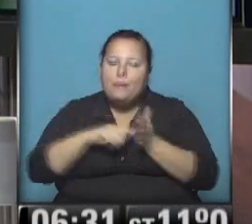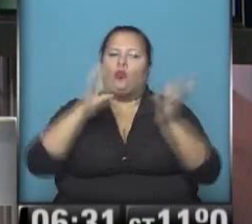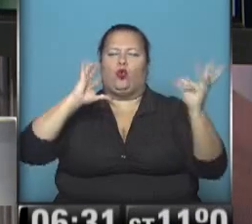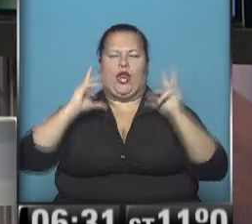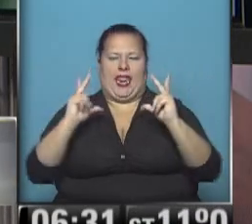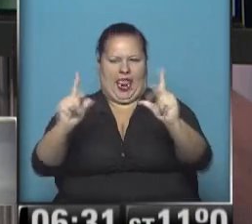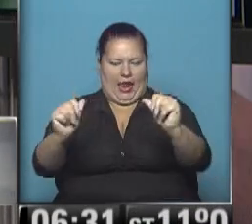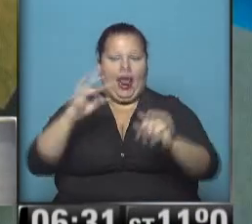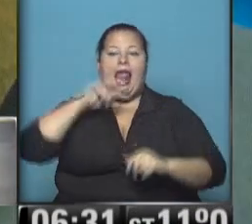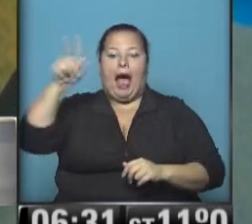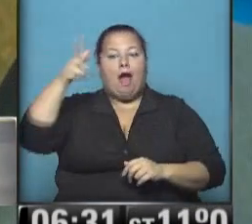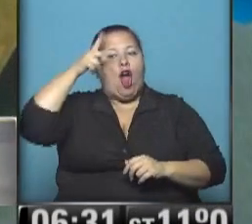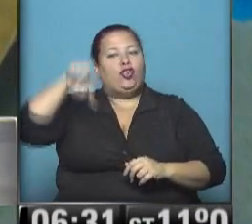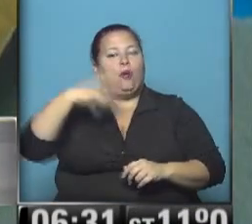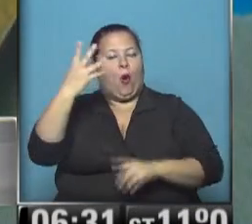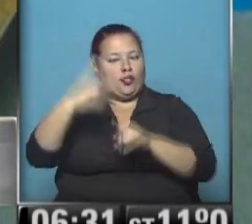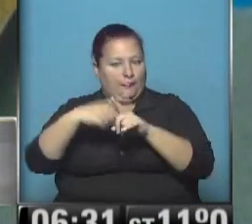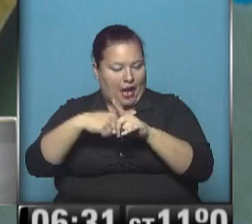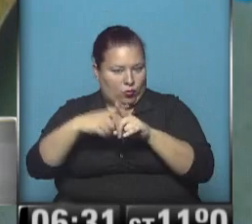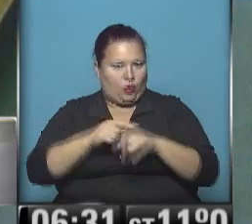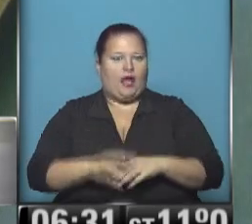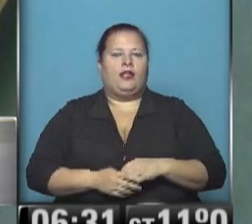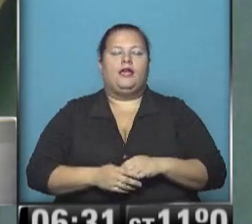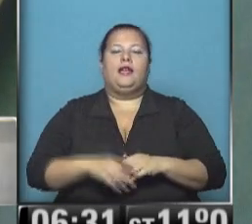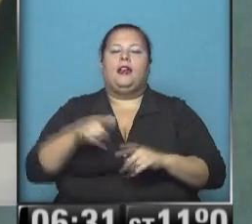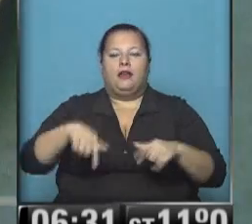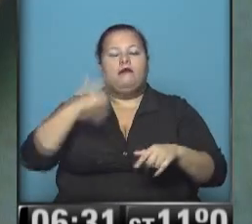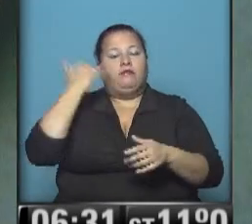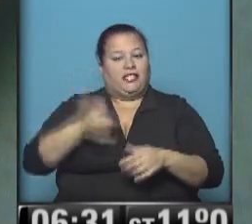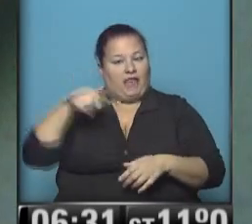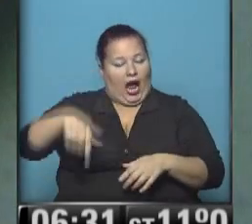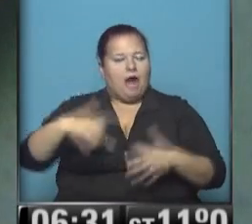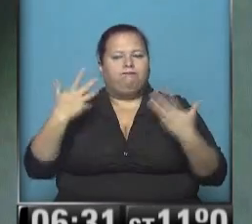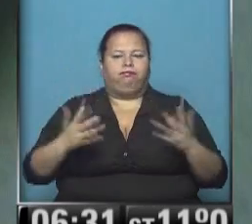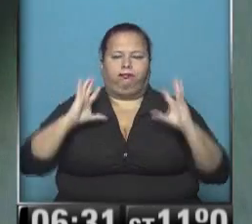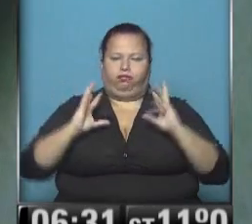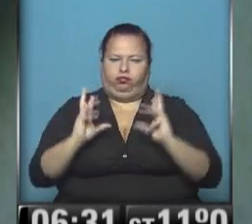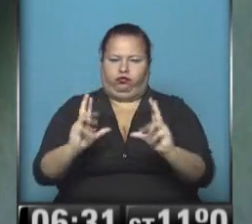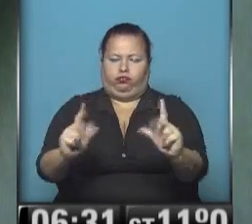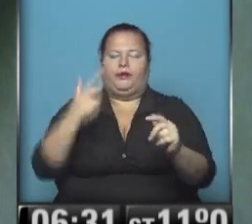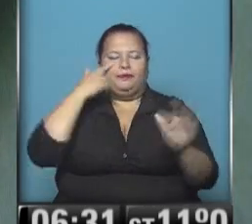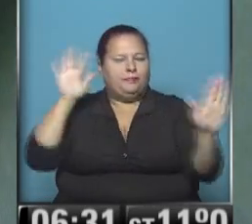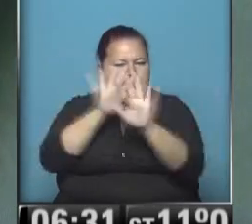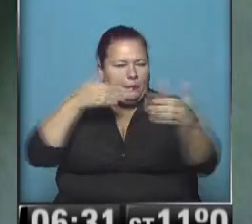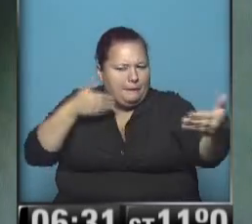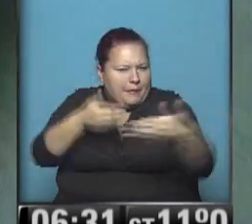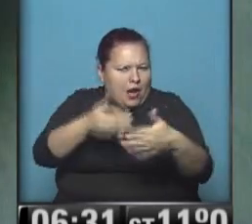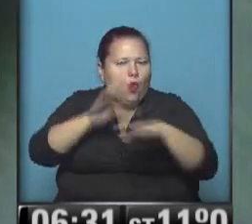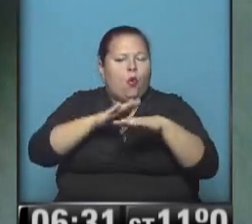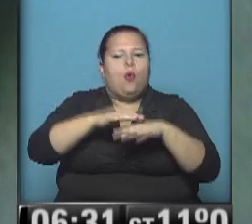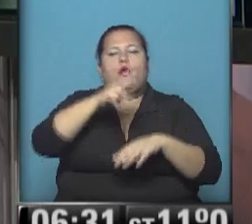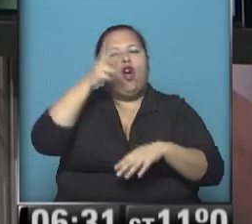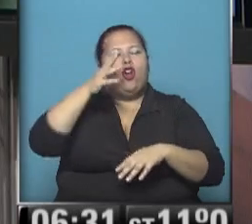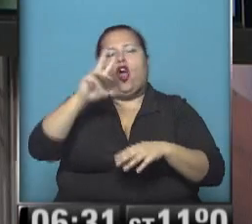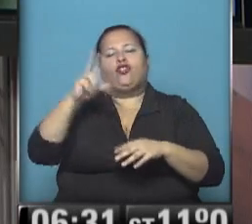niebla en La Plata, 8 grados 4 décimos la temperatura, se están registrando densos bancos de nieblas que reducen la visibilidad a 800